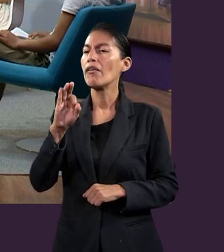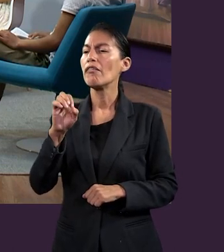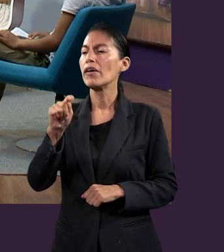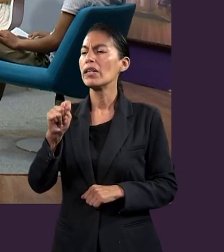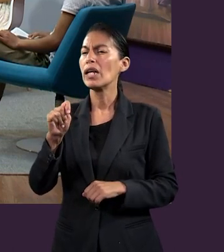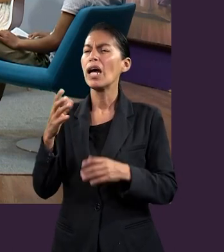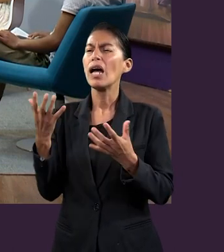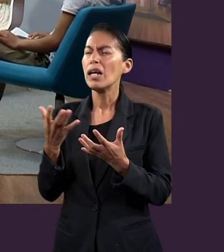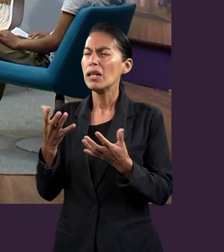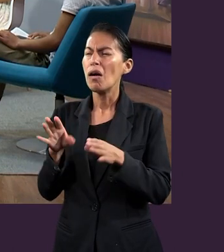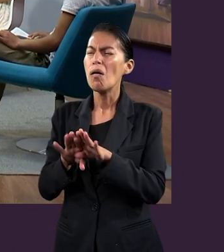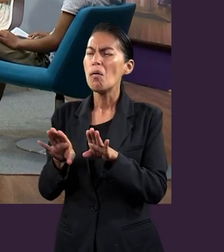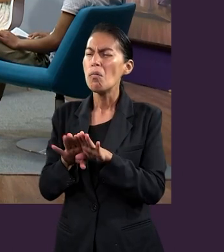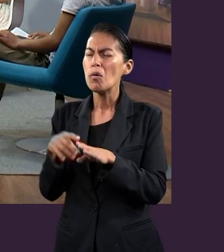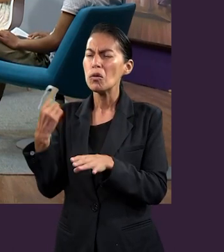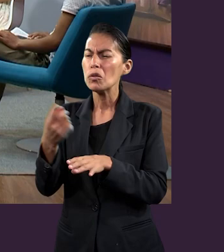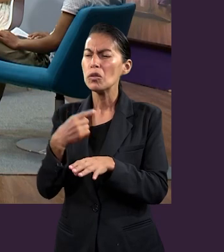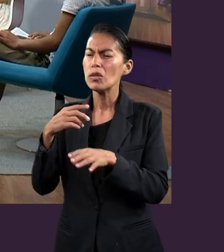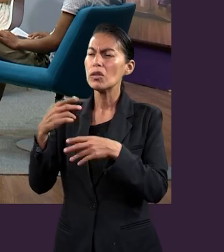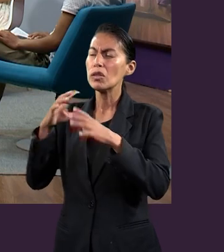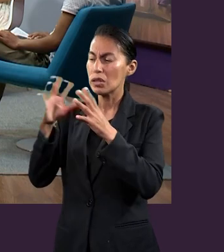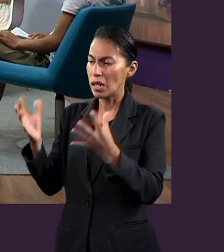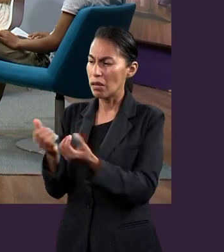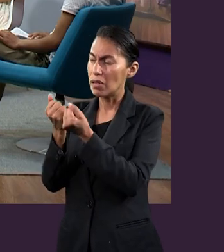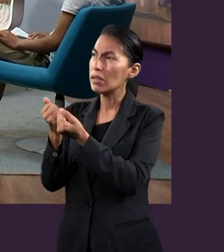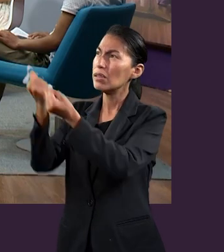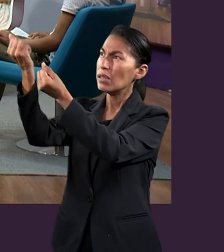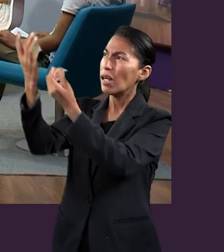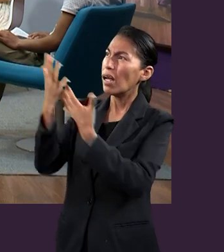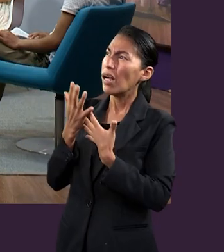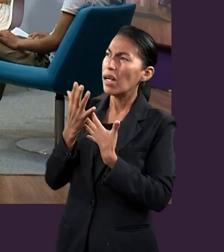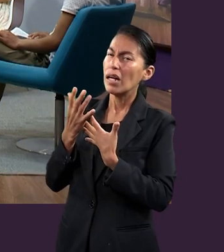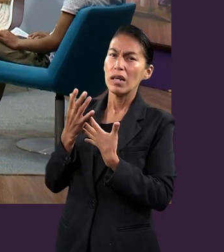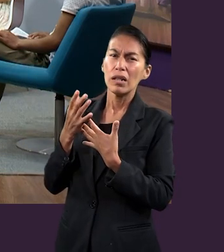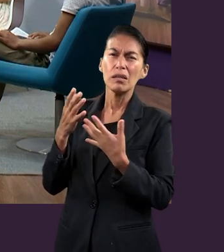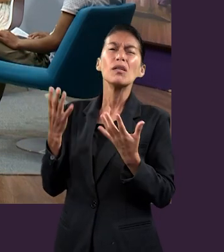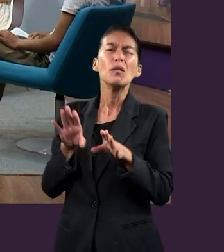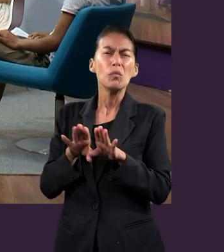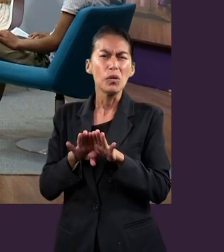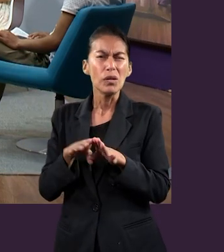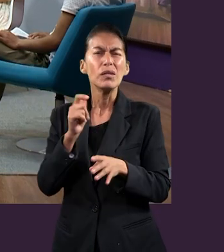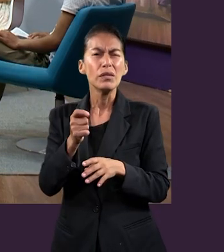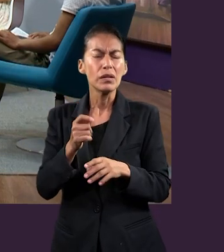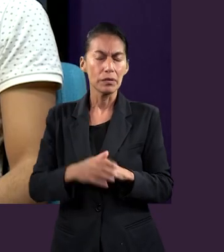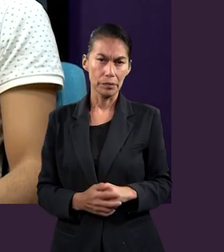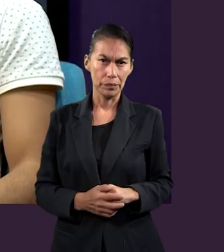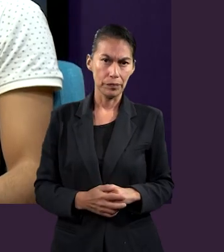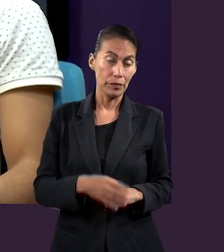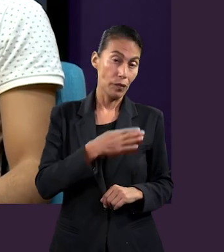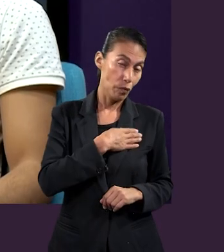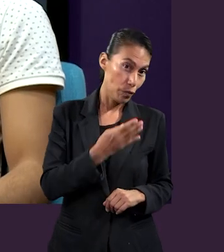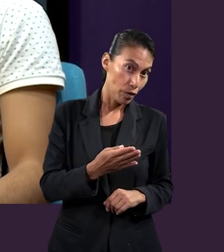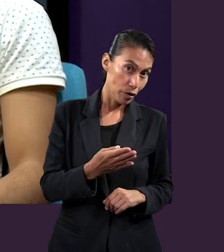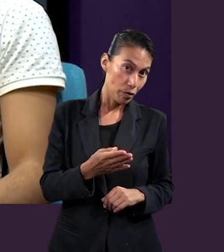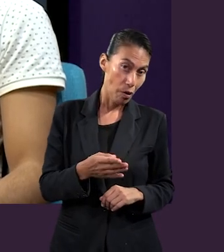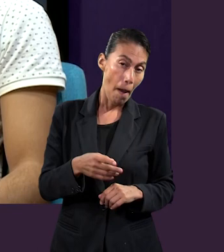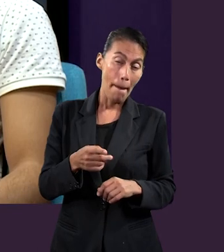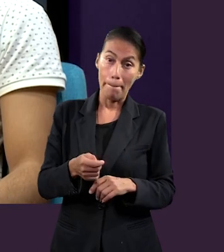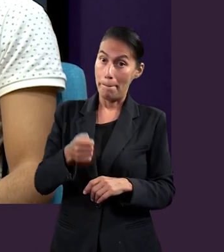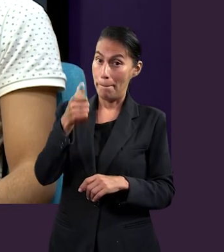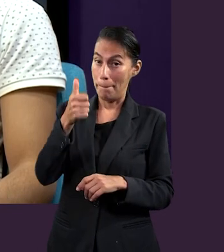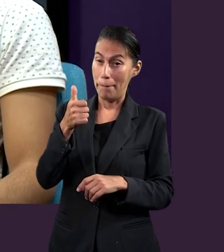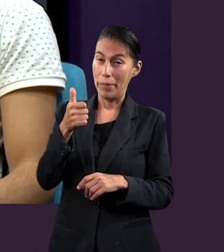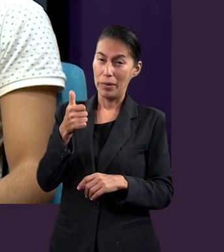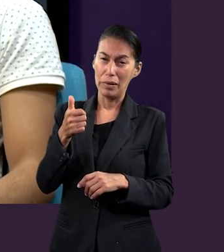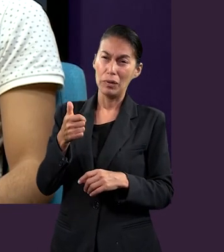parte de la iglesia de Cristo y hacernos herederos de la salvación en Cristo? Bueno, creo que antes que